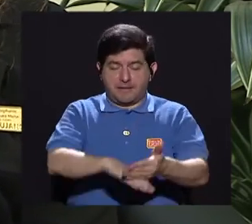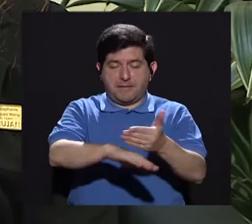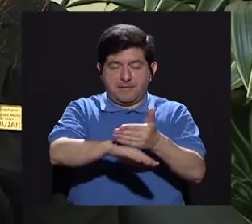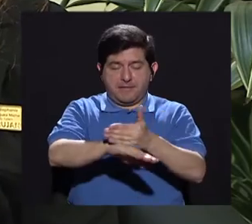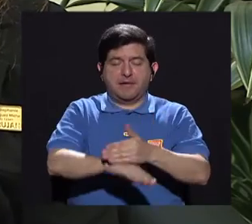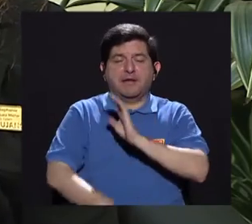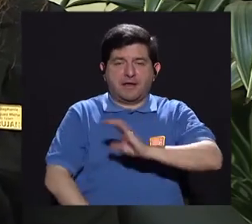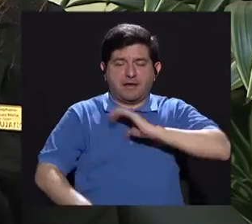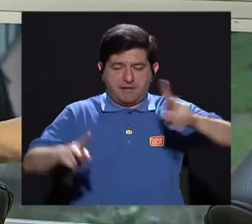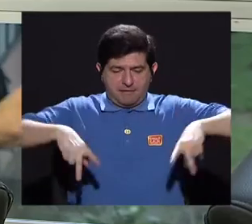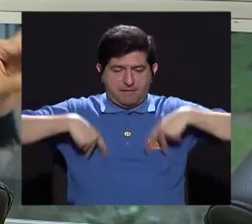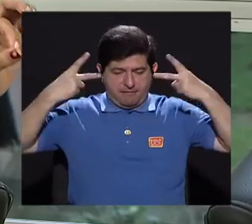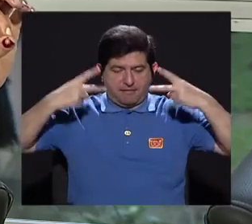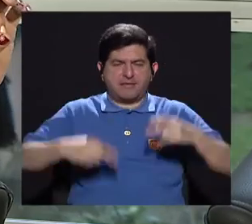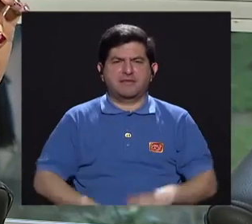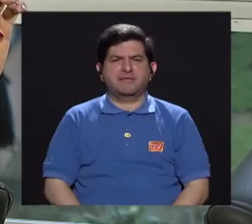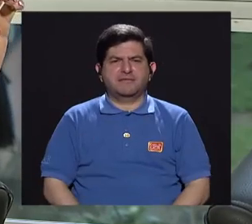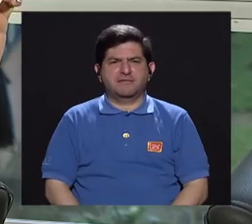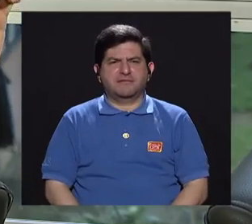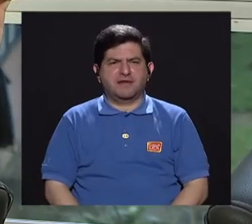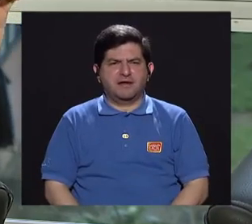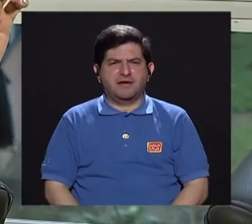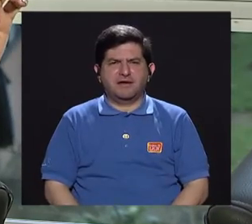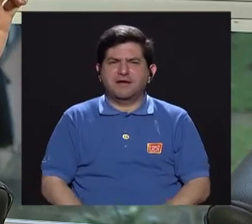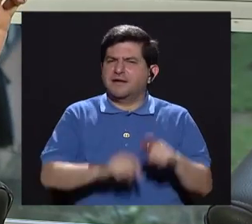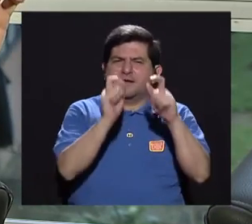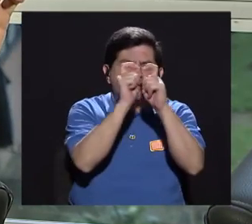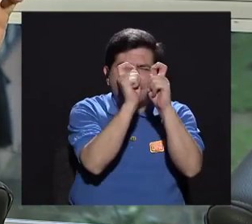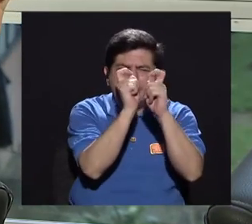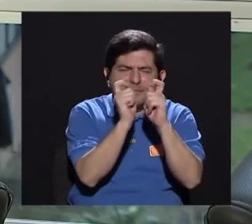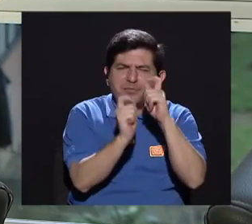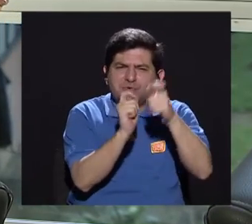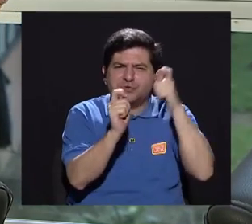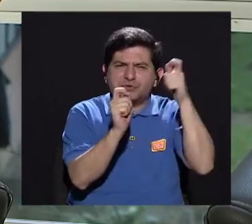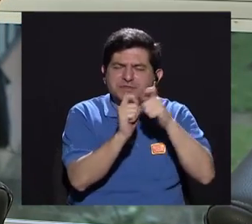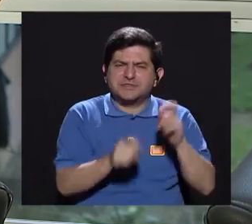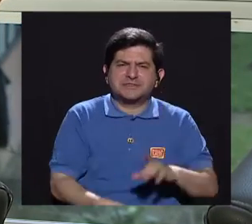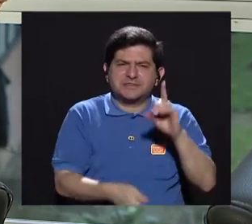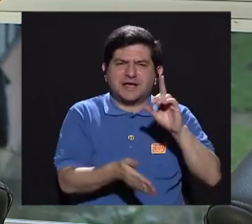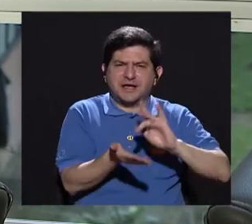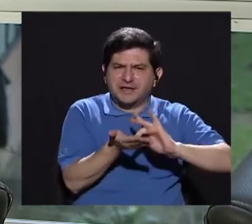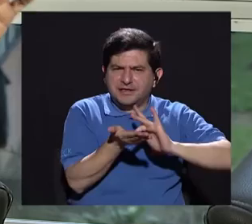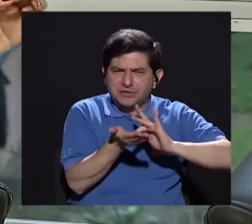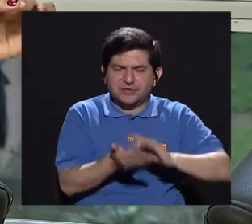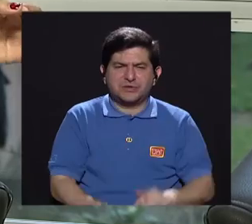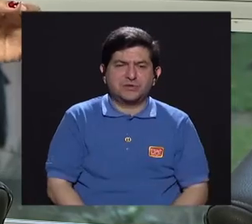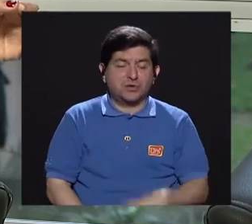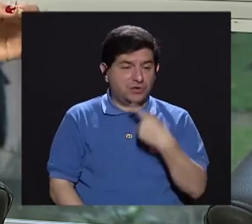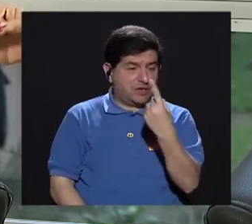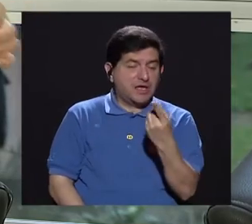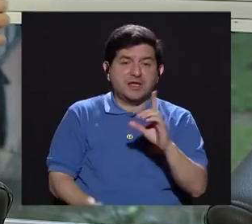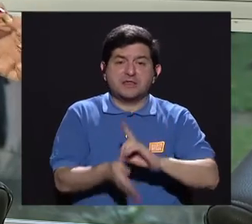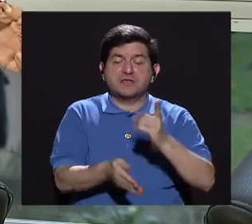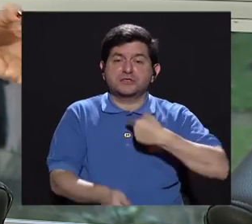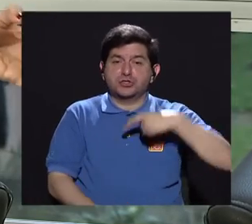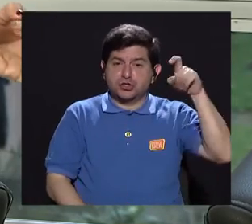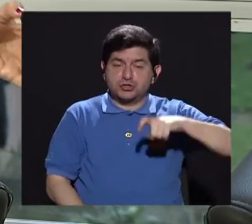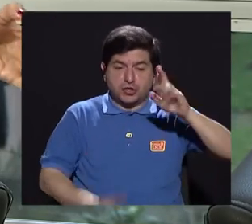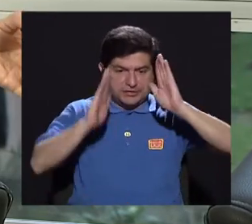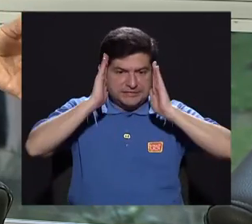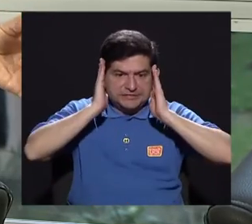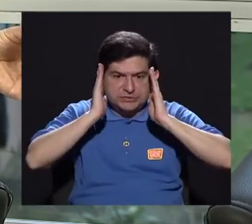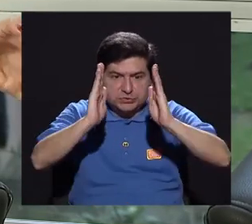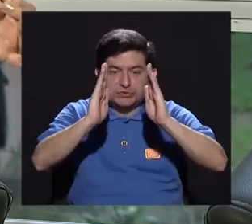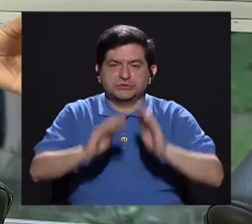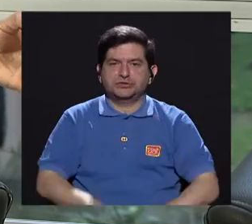calidad de vida. ¿Y qué son esos detalles en relación a los medicamentos, o las indicaciones que nos da el médico que yo debo de poner